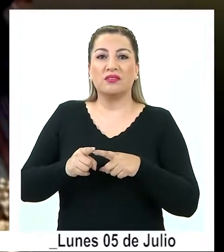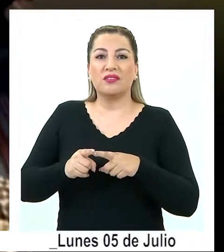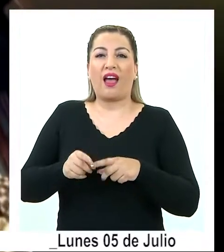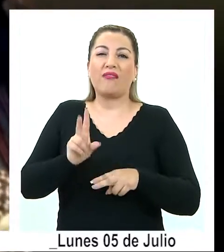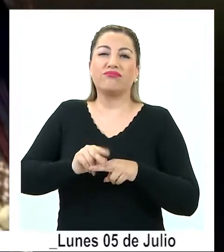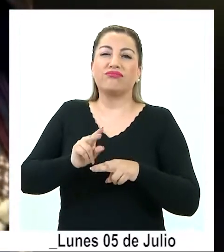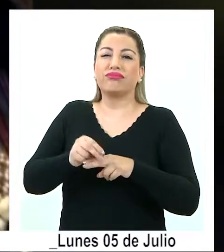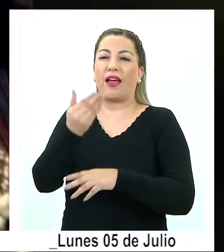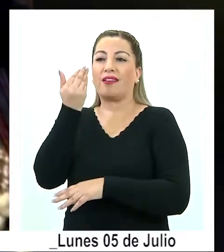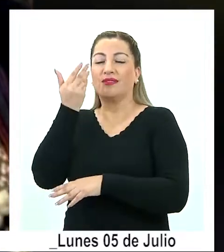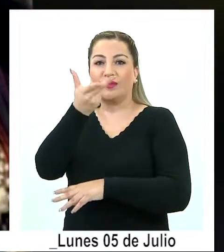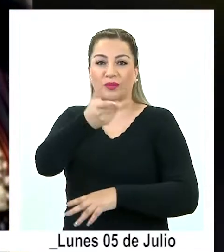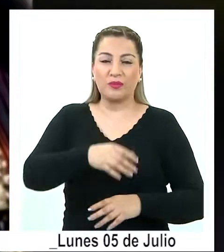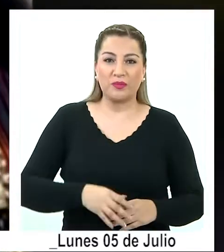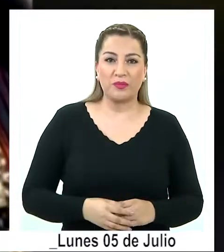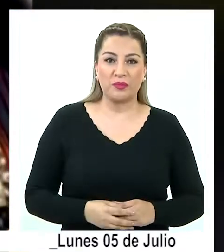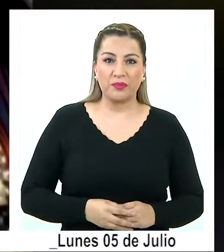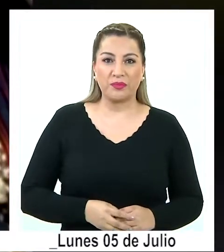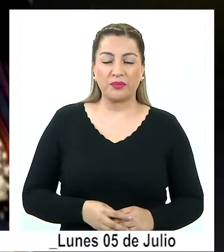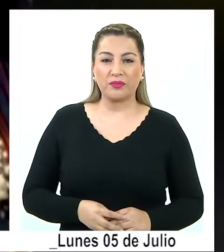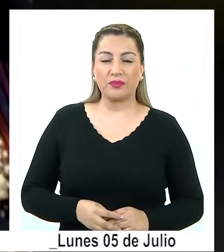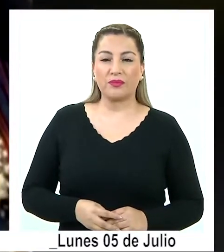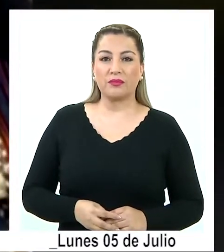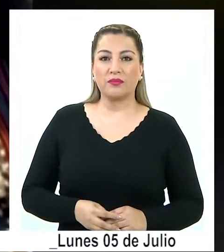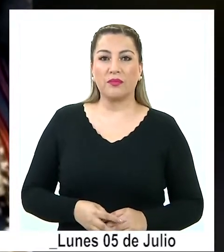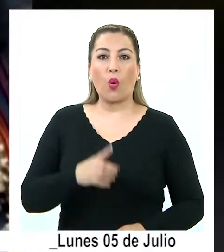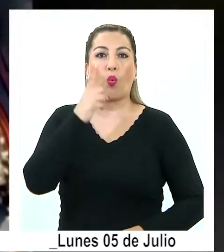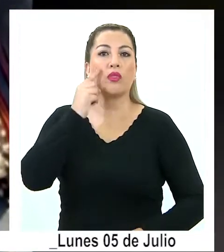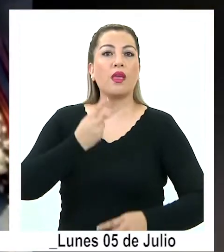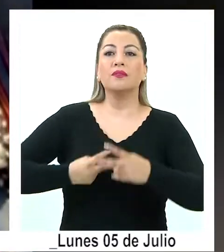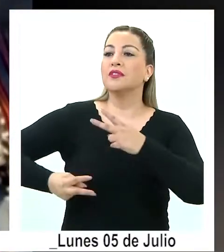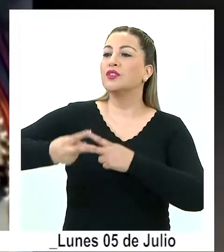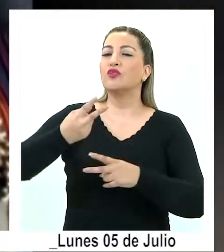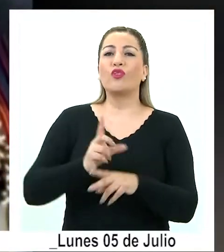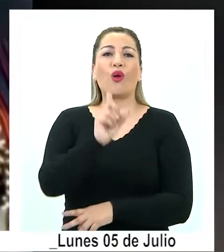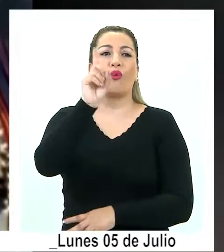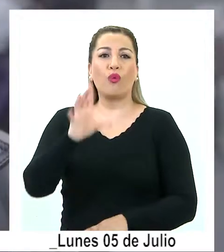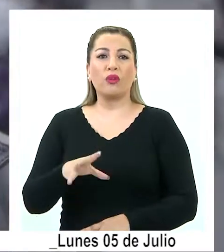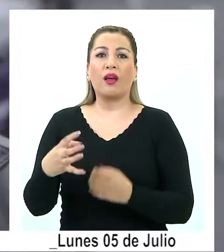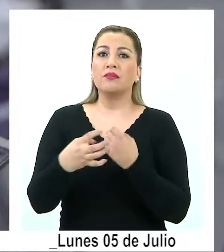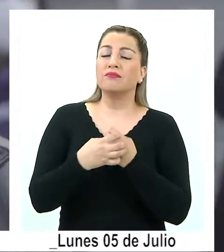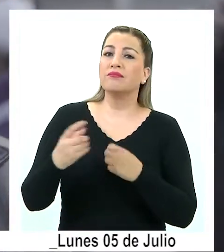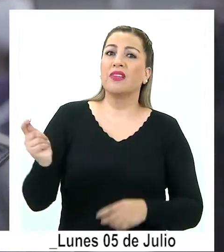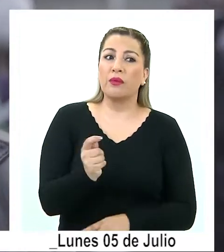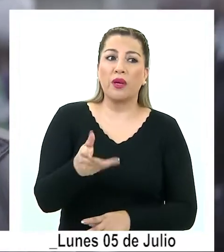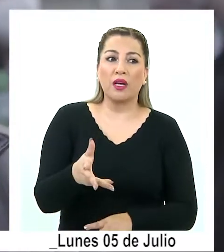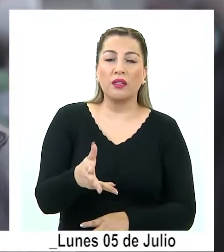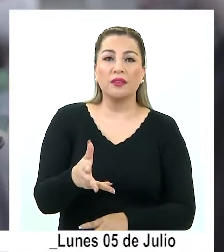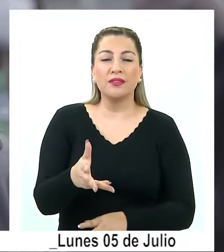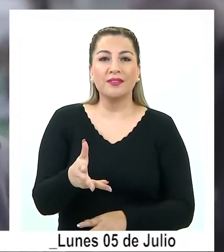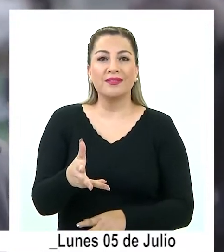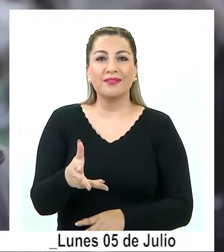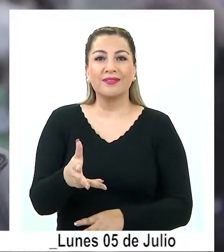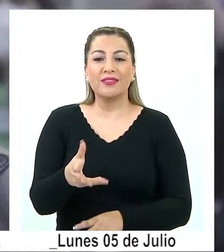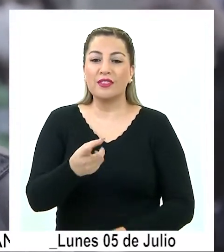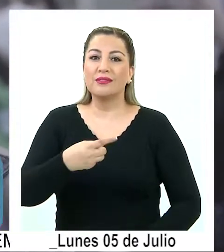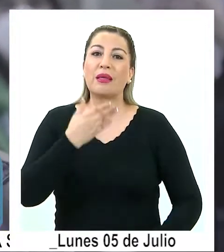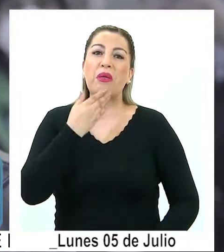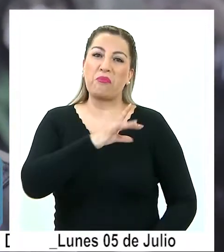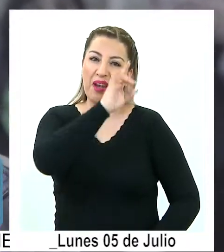ceremonias ancestrales. Es un día histórico, no solo para nuestra región, sino